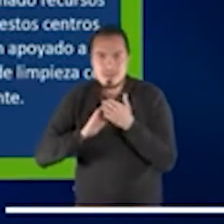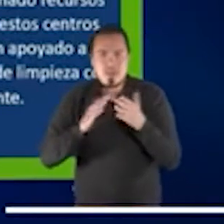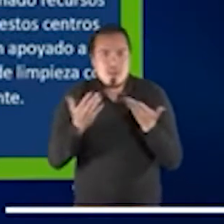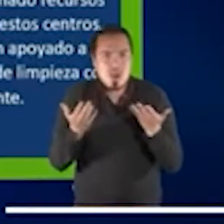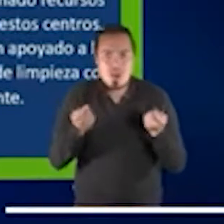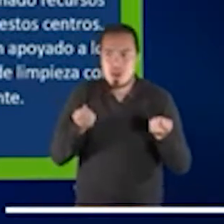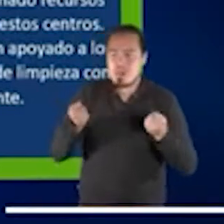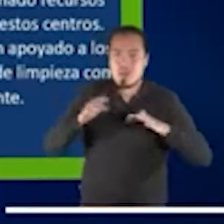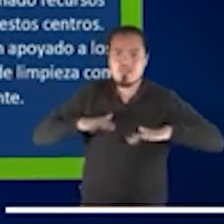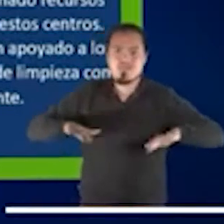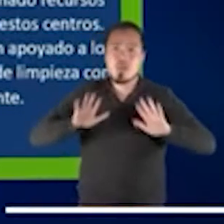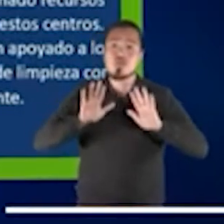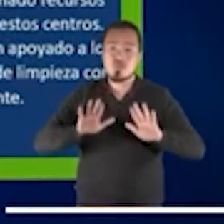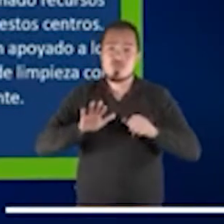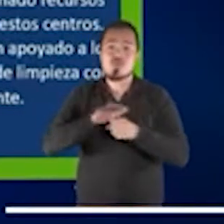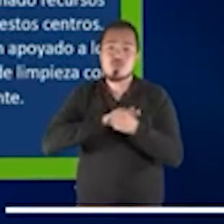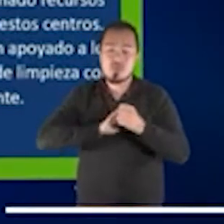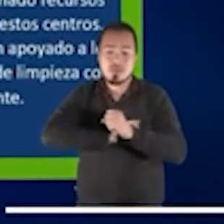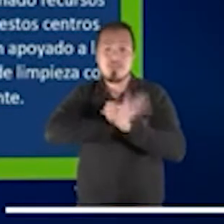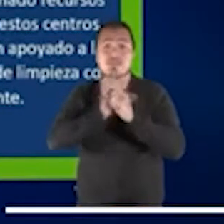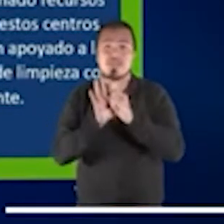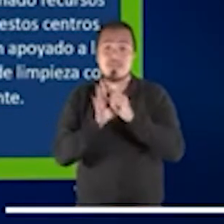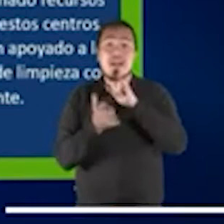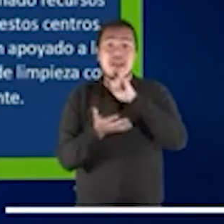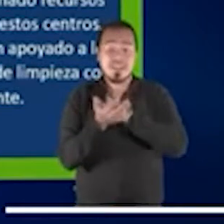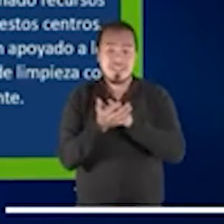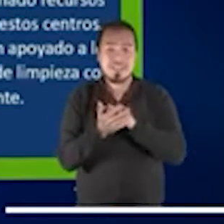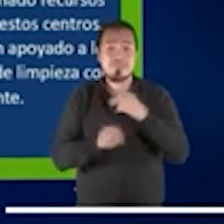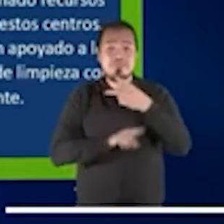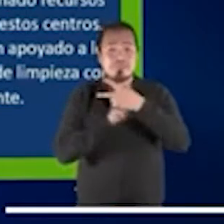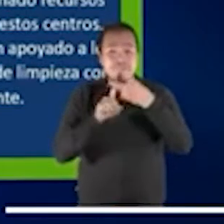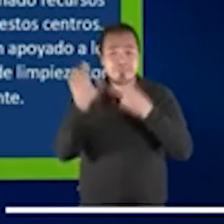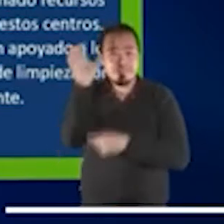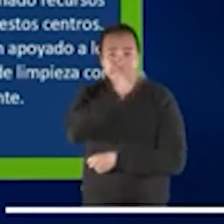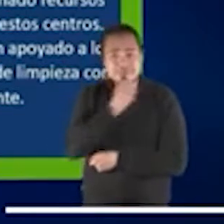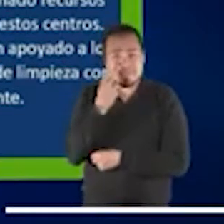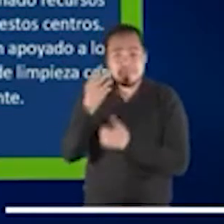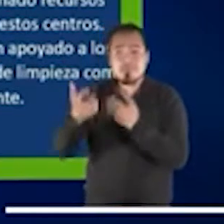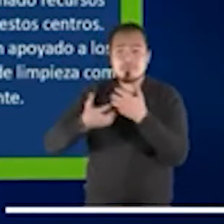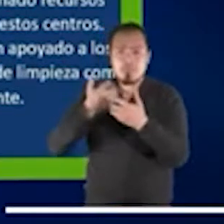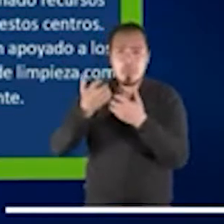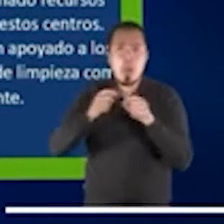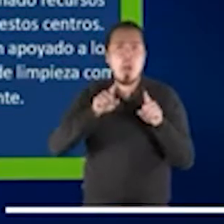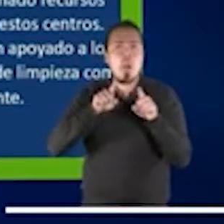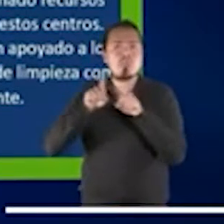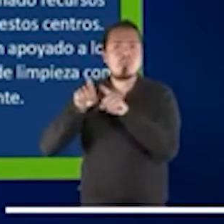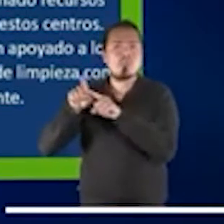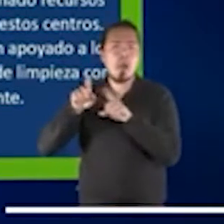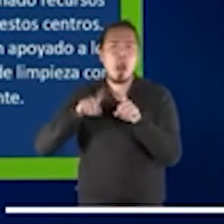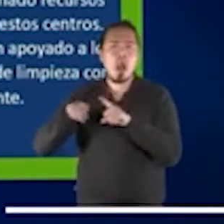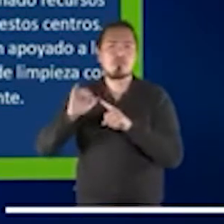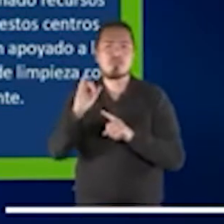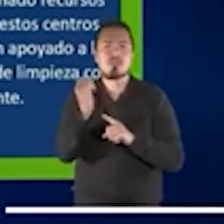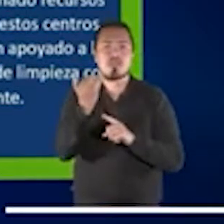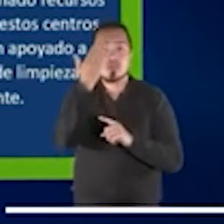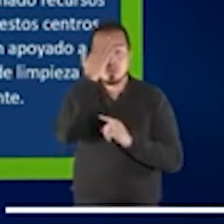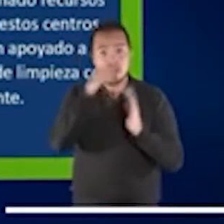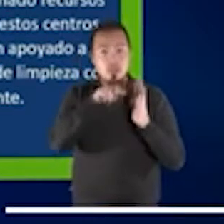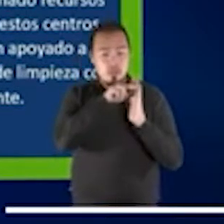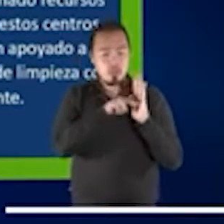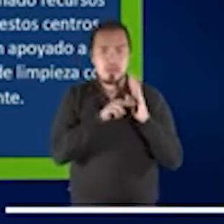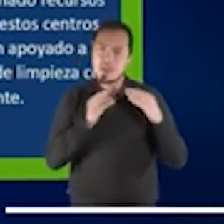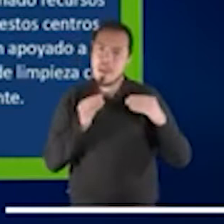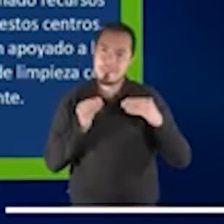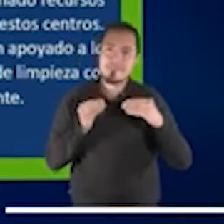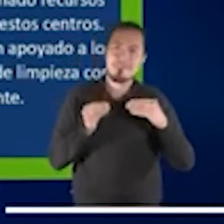Primero, hemos visto que los sistemas se han adaptado, han adaptado